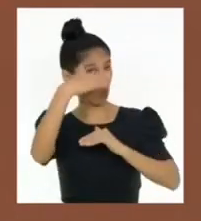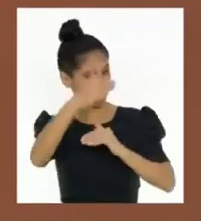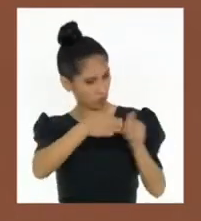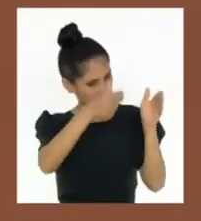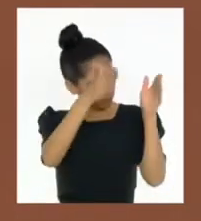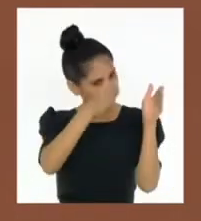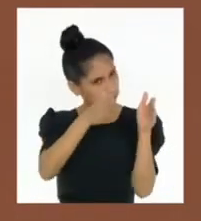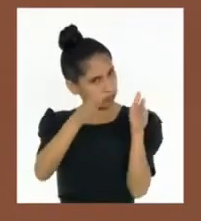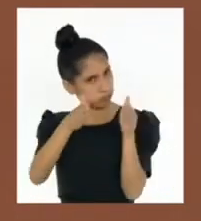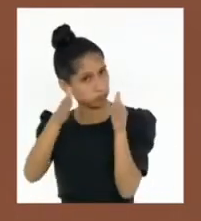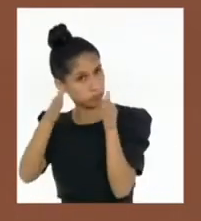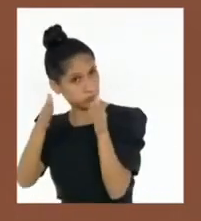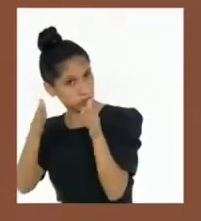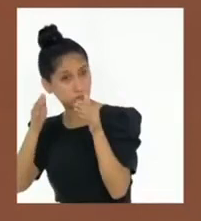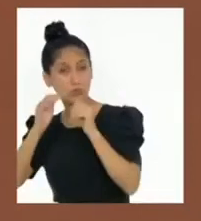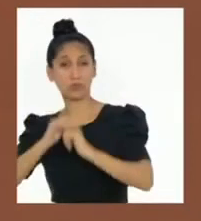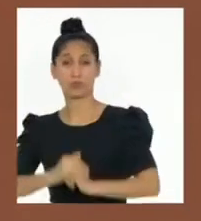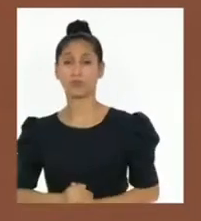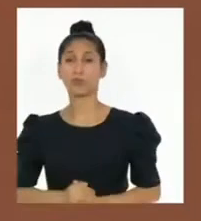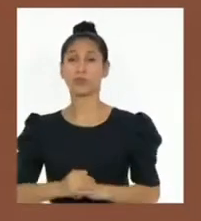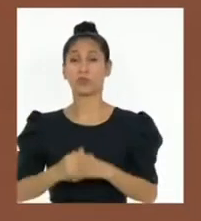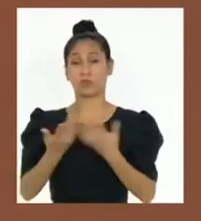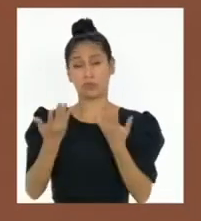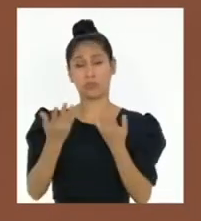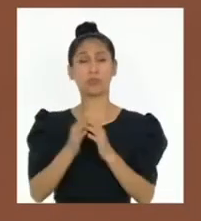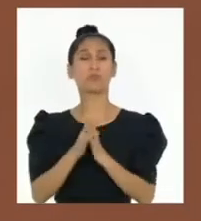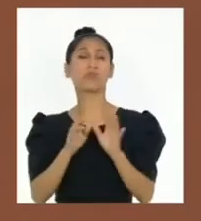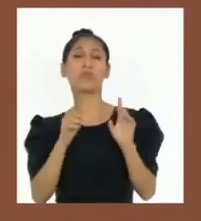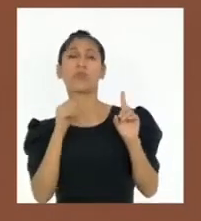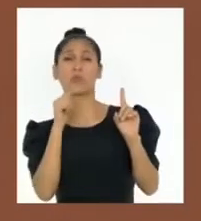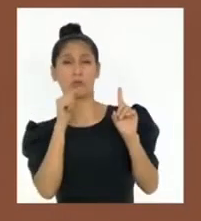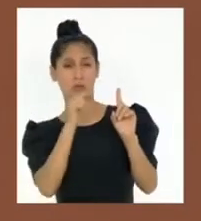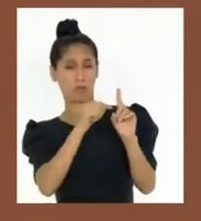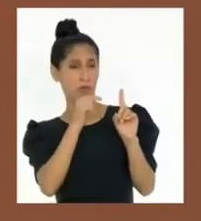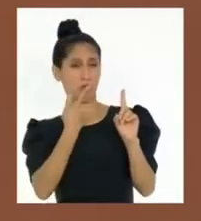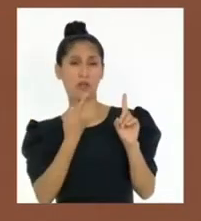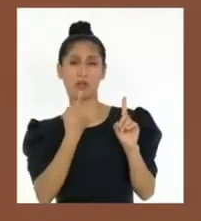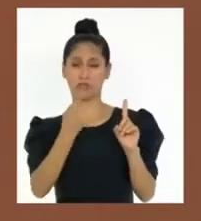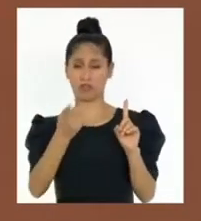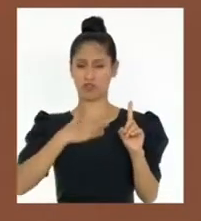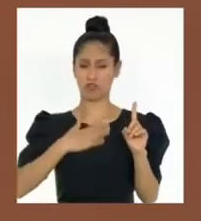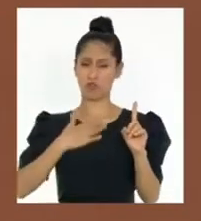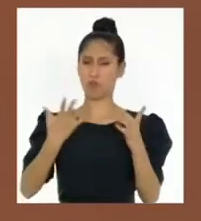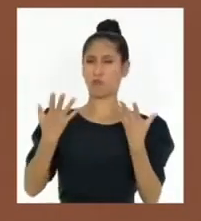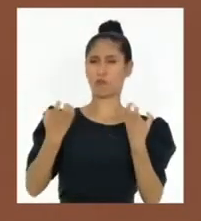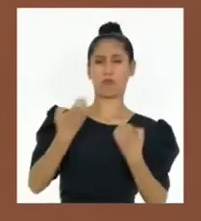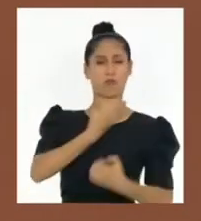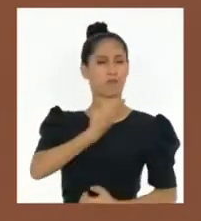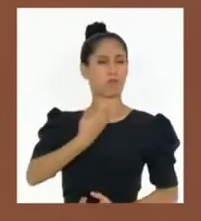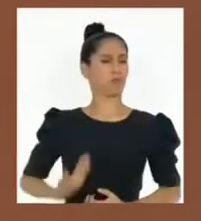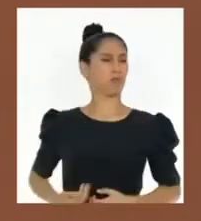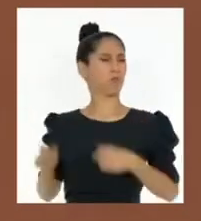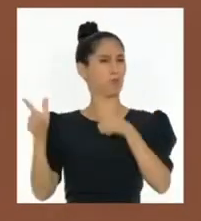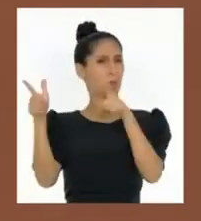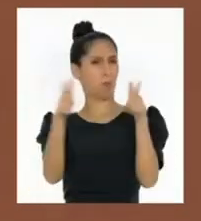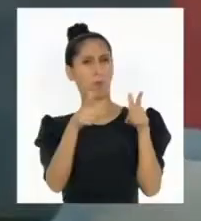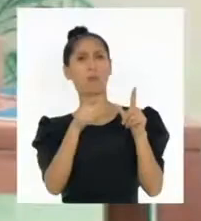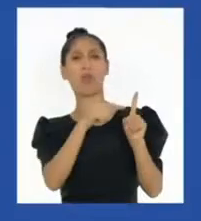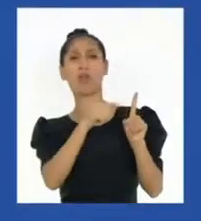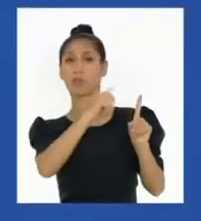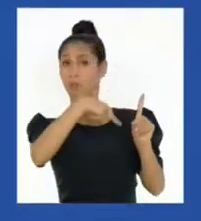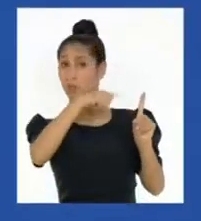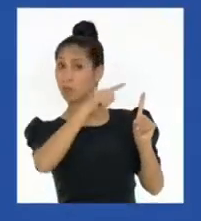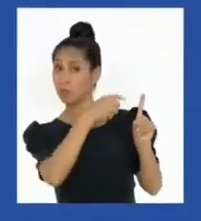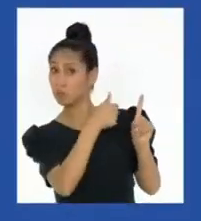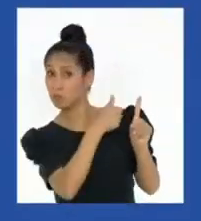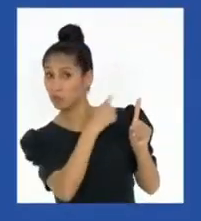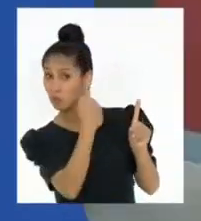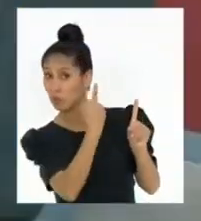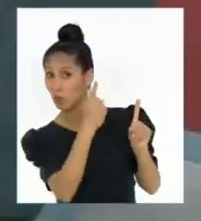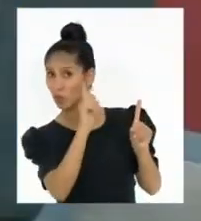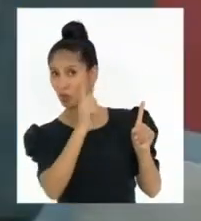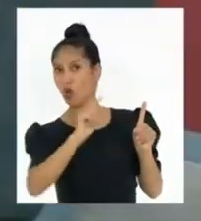democracia nadie tiene derecho a gobernar sin que lo elijan. Los ciudadanos son los que eligen a sus gobernantes.